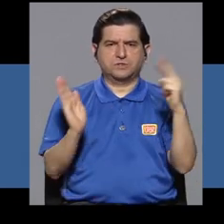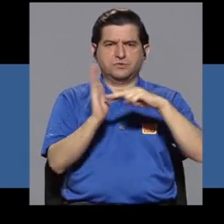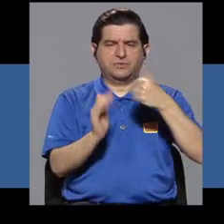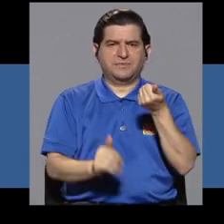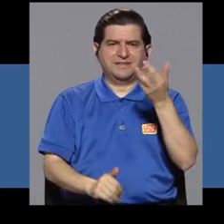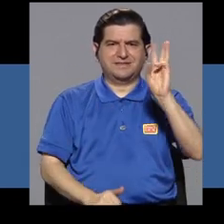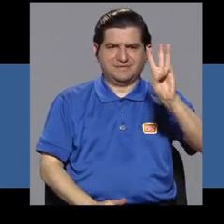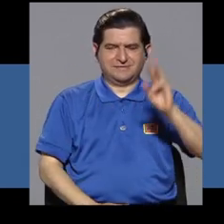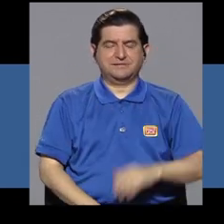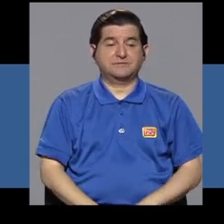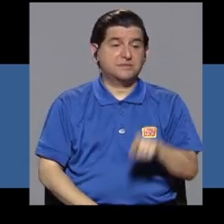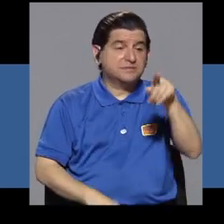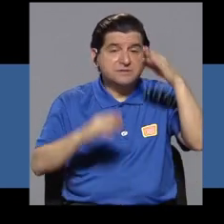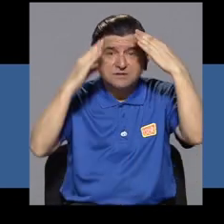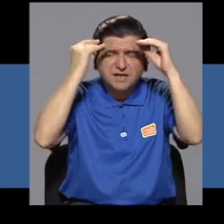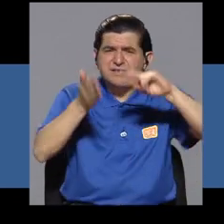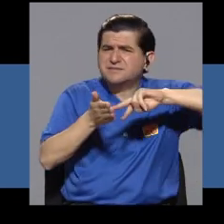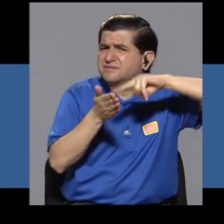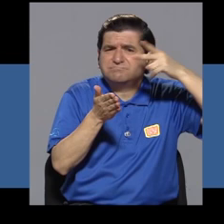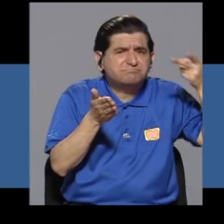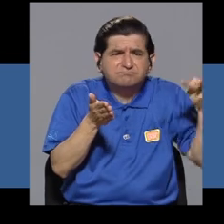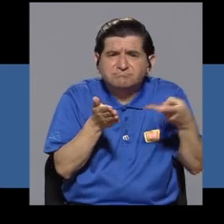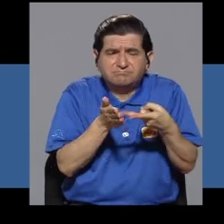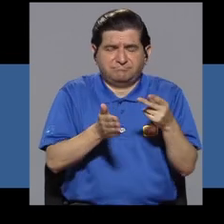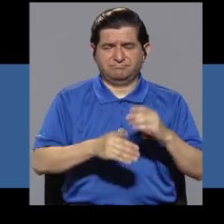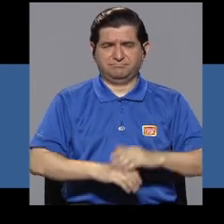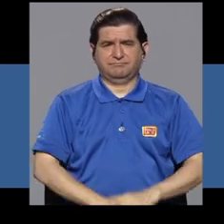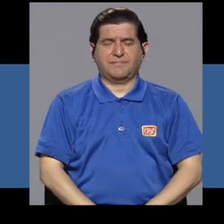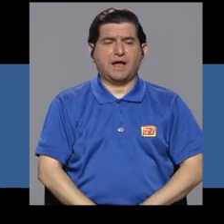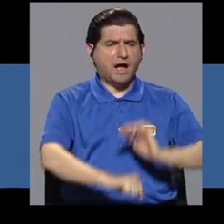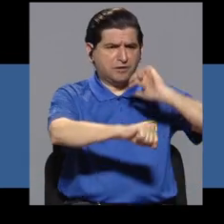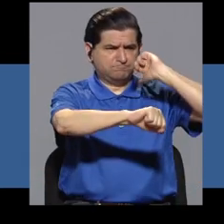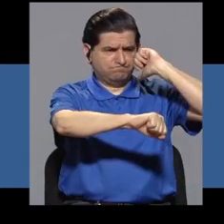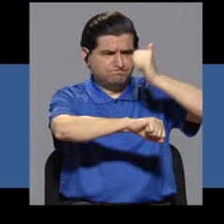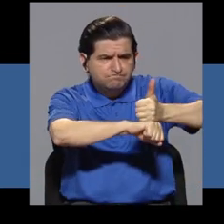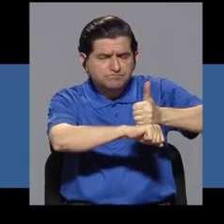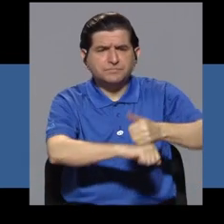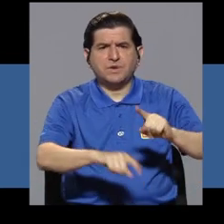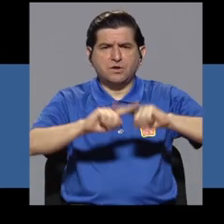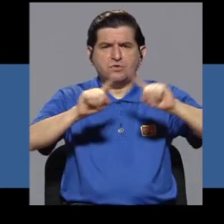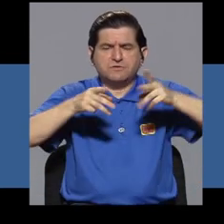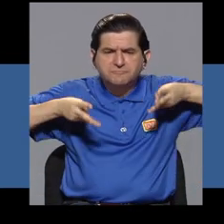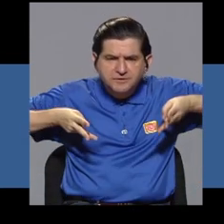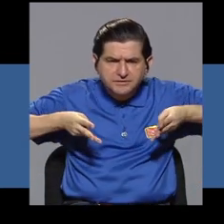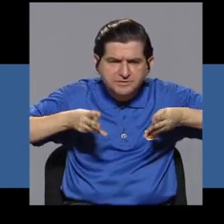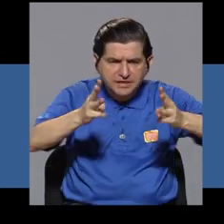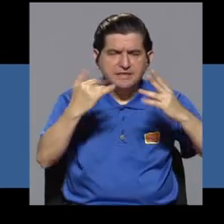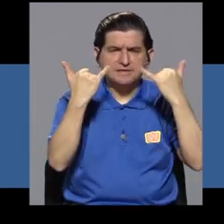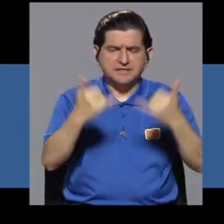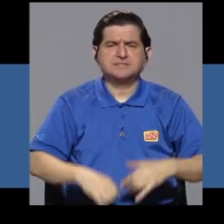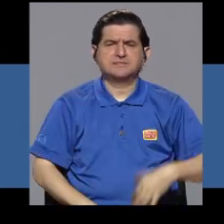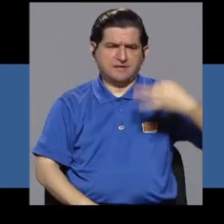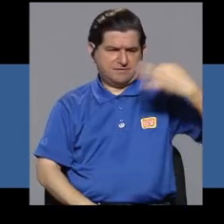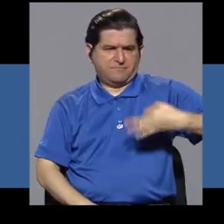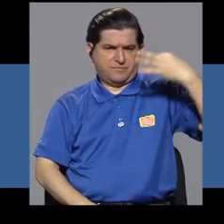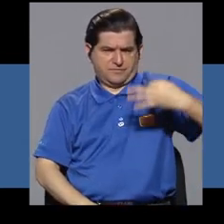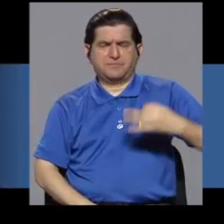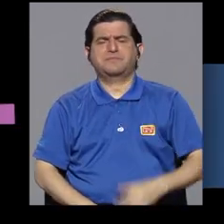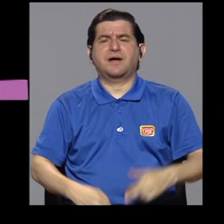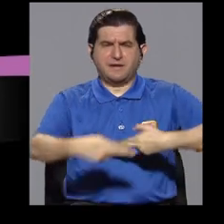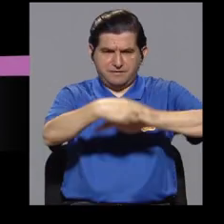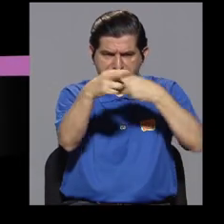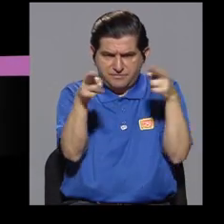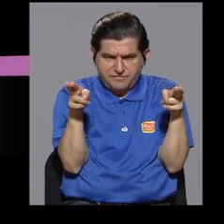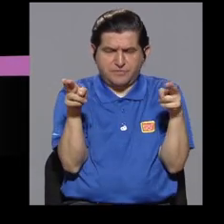-2016. Este informe consiste en establecer, bajo ciertas metodologías ya estandarizadas a nivel